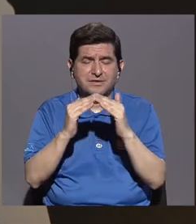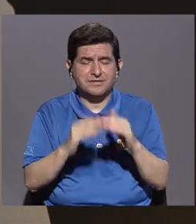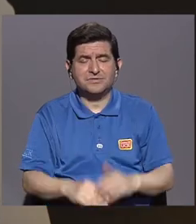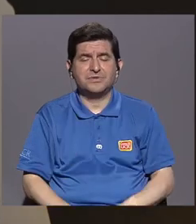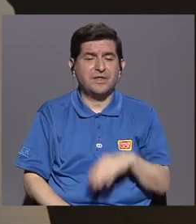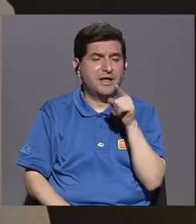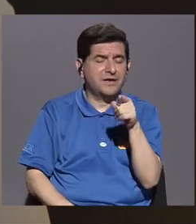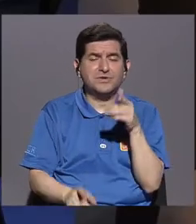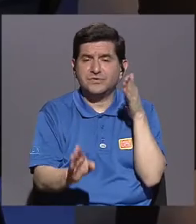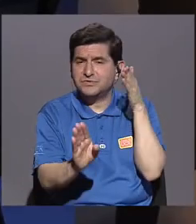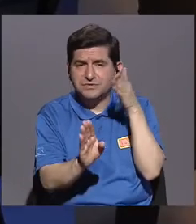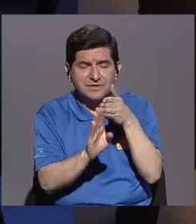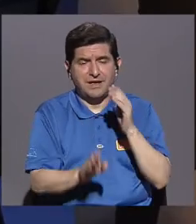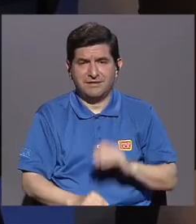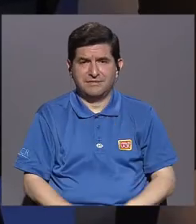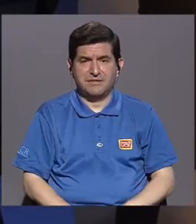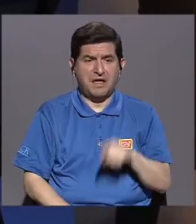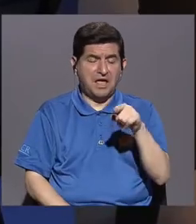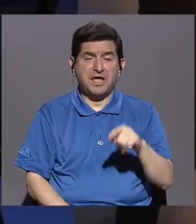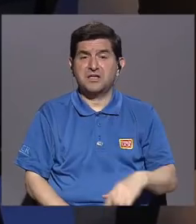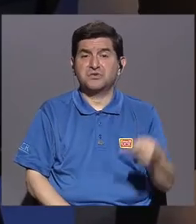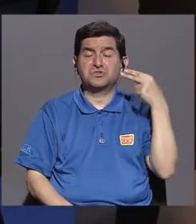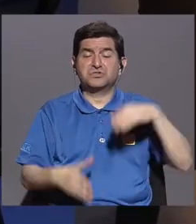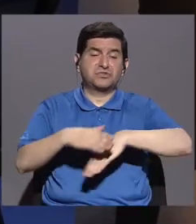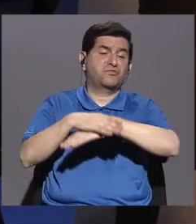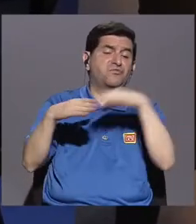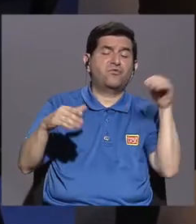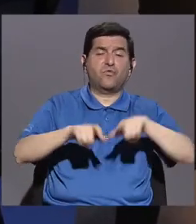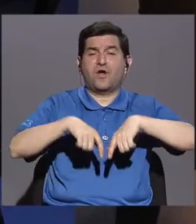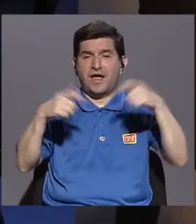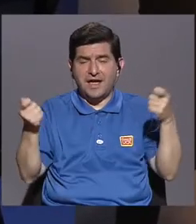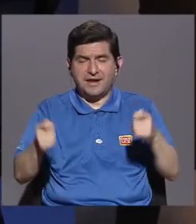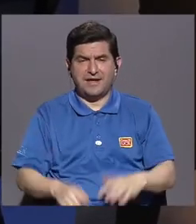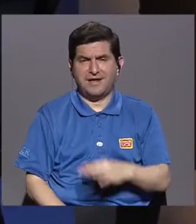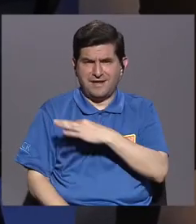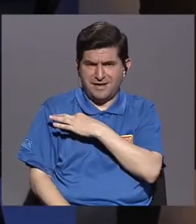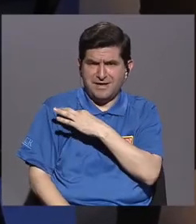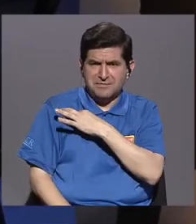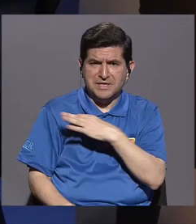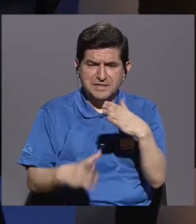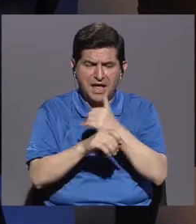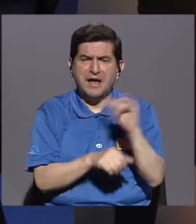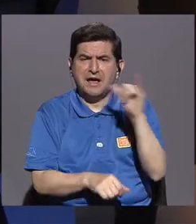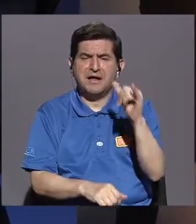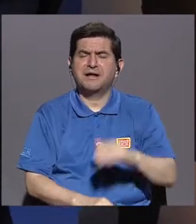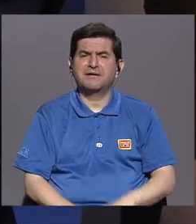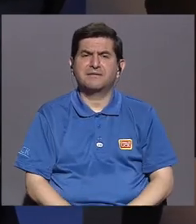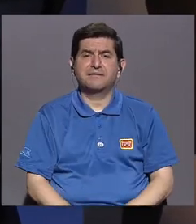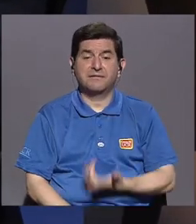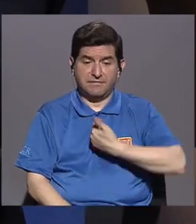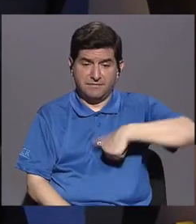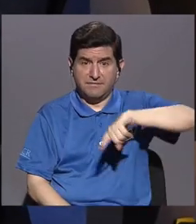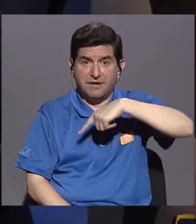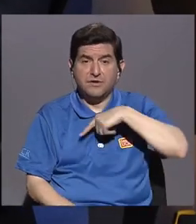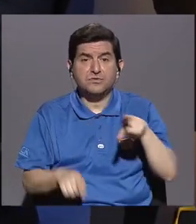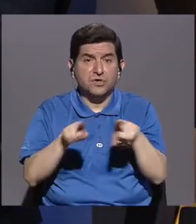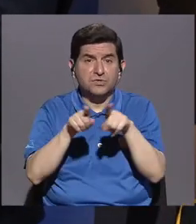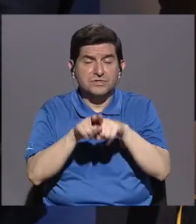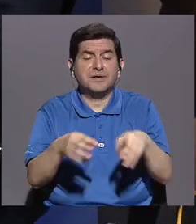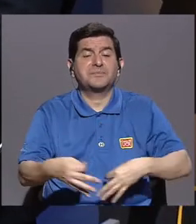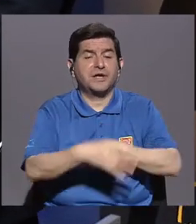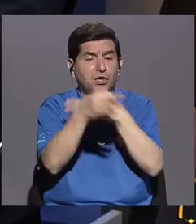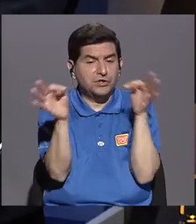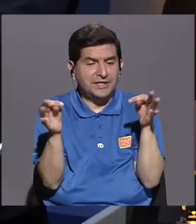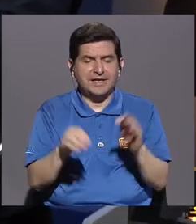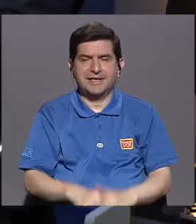periodismo a ellos? Históricamente han estado excluidos del periodismo. Inclusive invitarlos a ellos a hacerlo. Por supuesto. ¿Qué es lo que nosotros hacemos con los